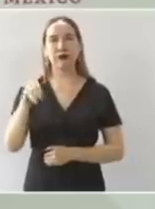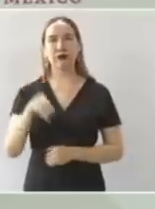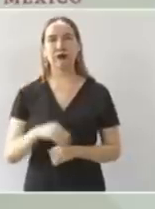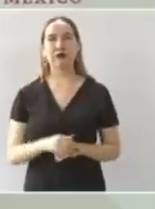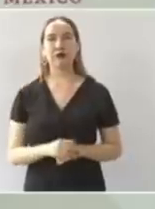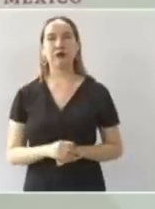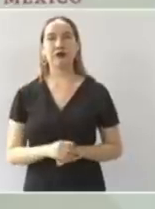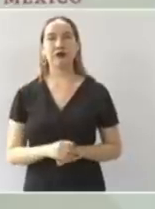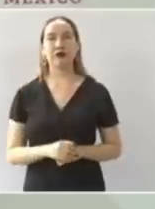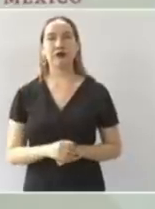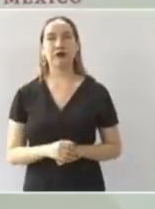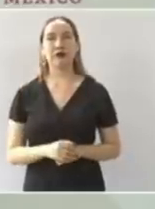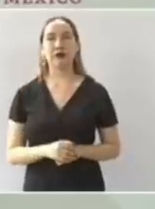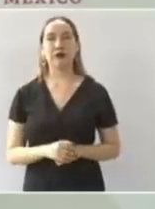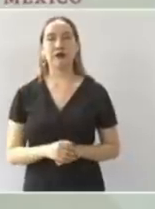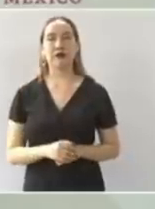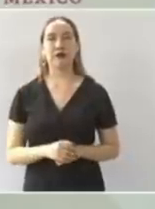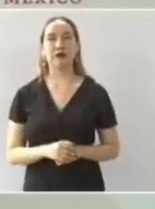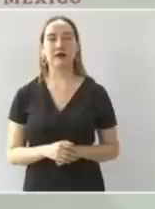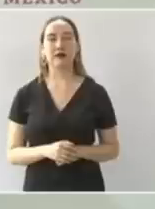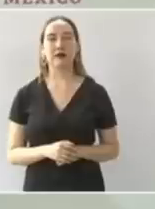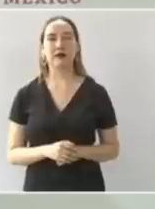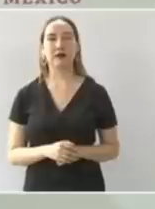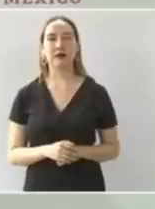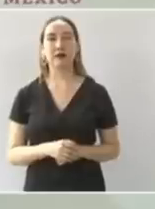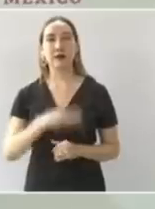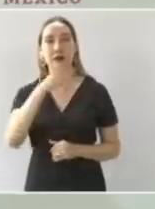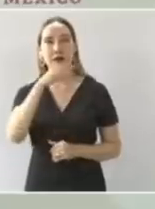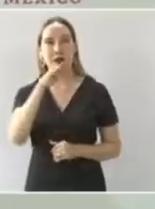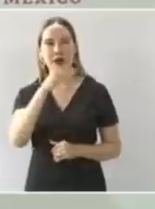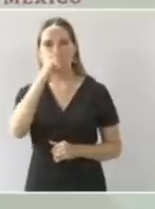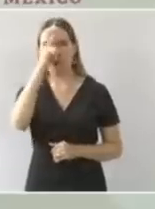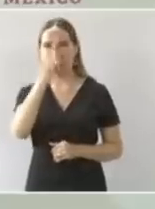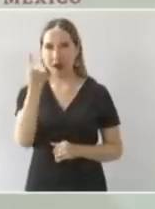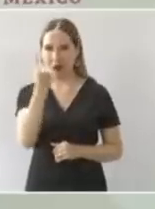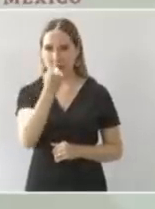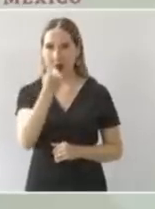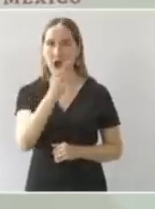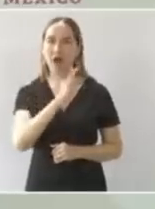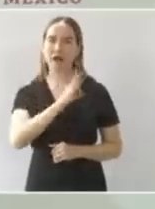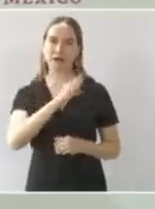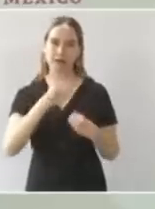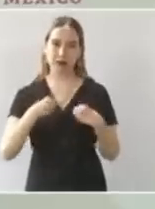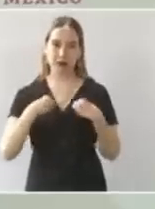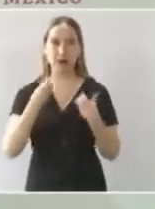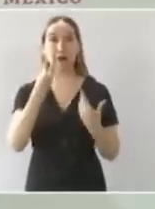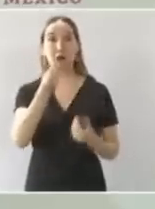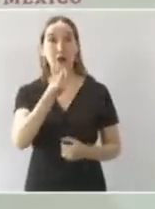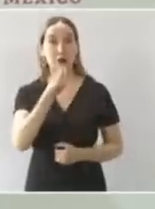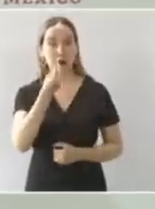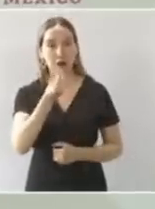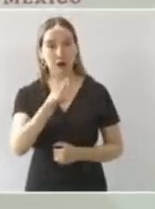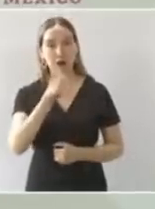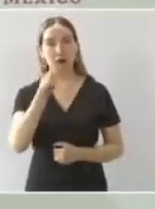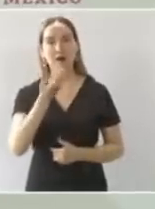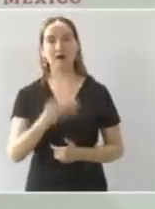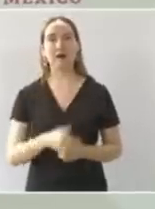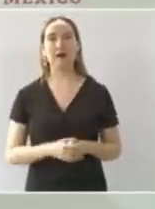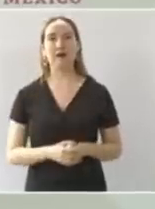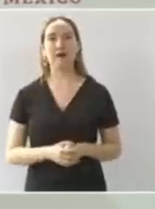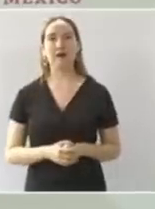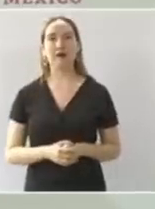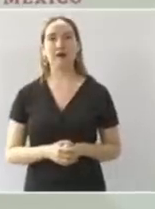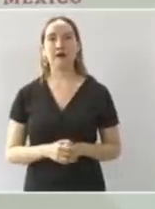de esa planta vivimos no hay país